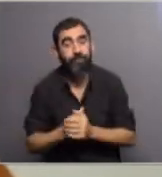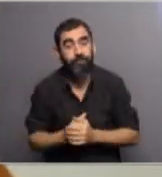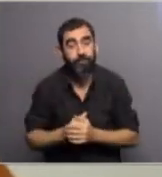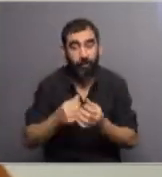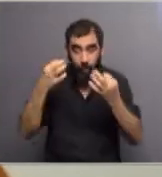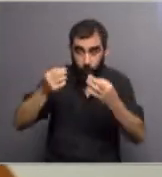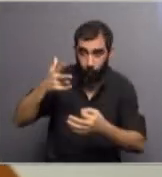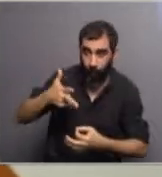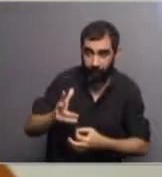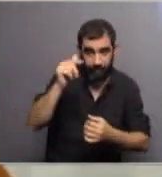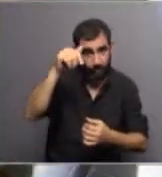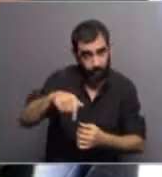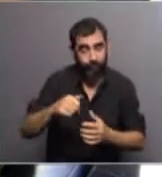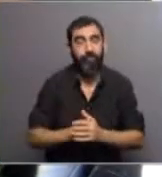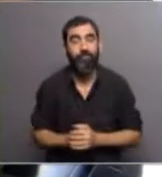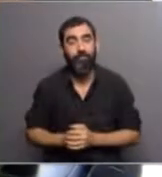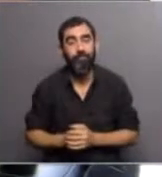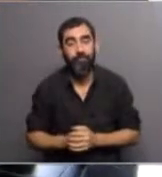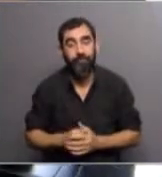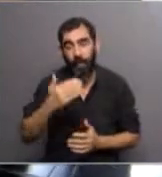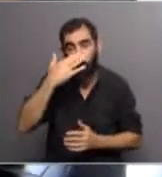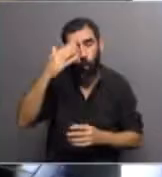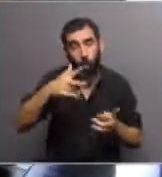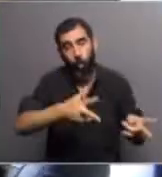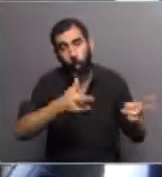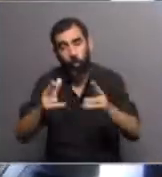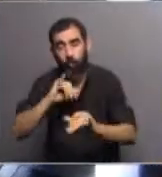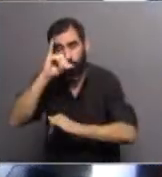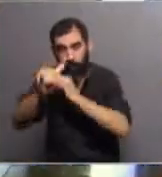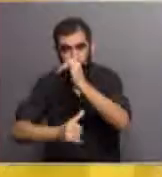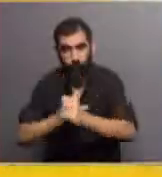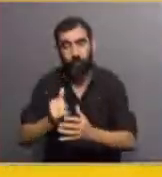fecha que recordamos hoy. Está bien. Vemos entonces el último tramo del informe.